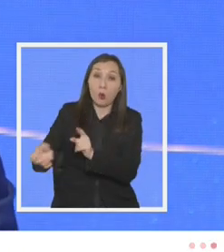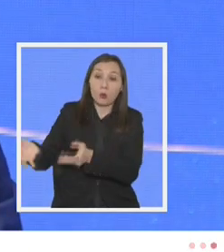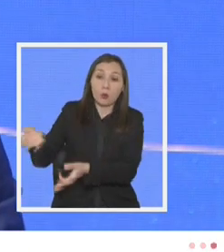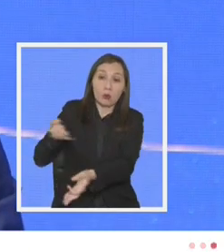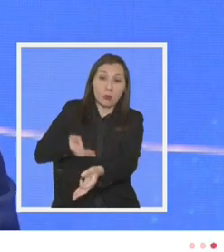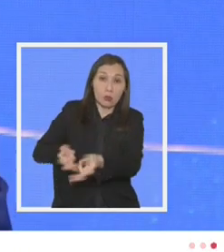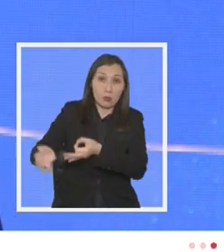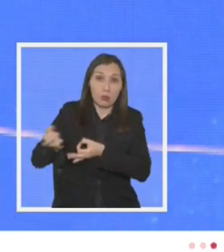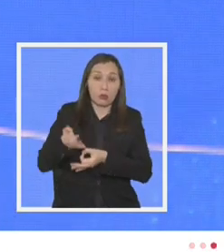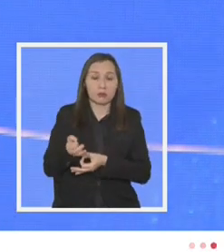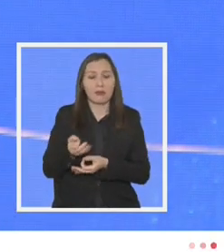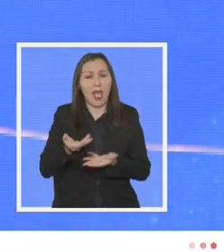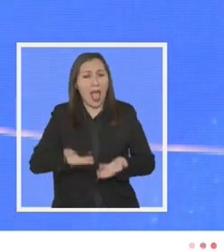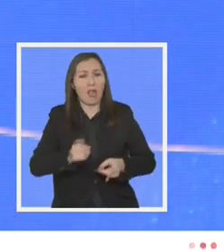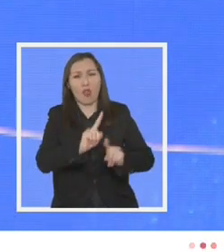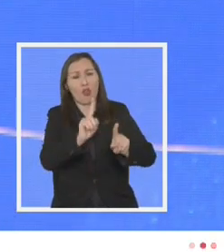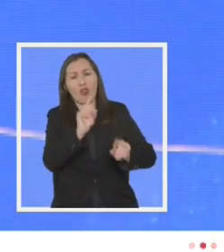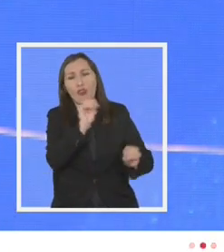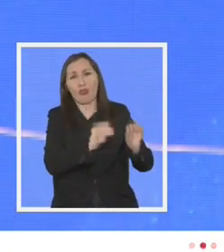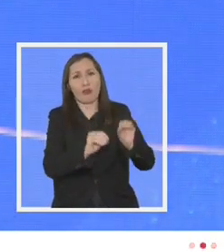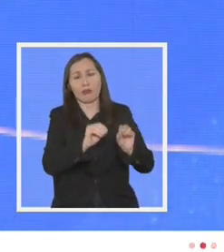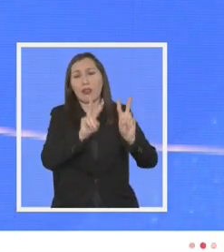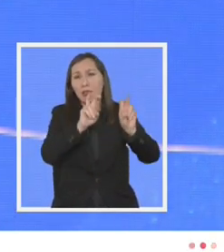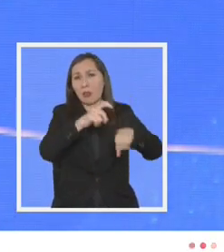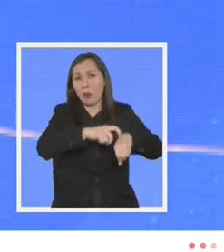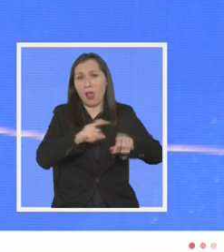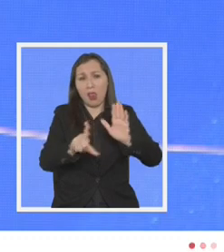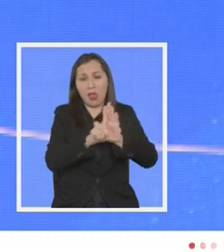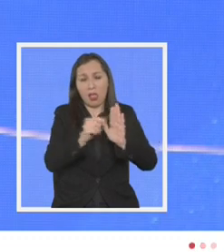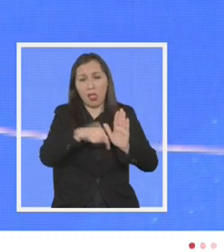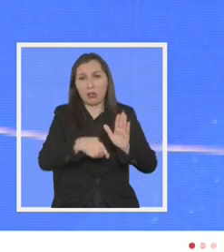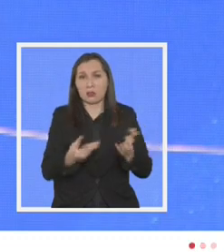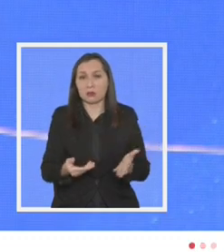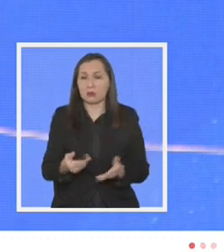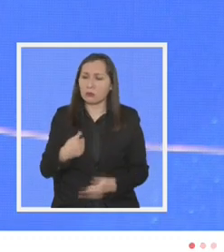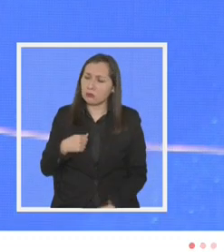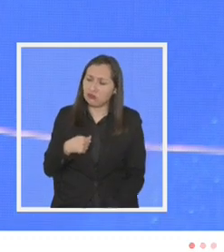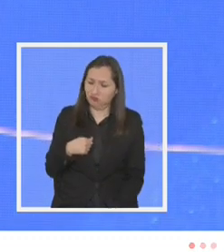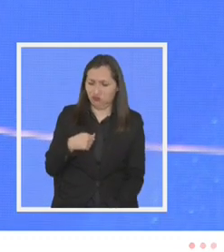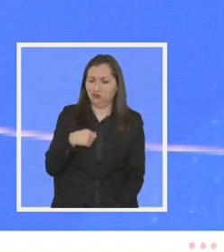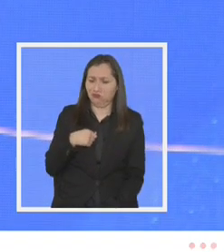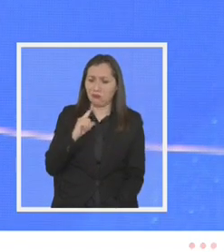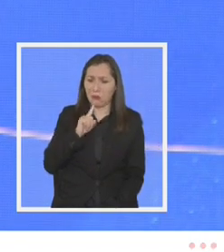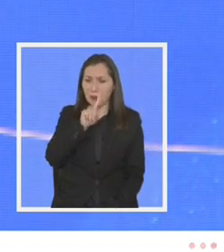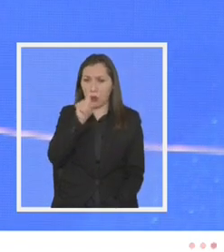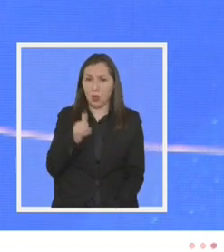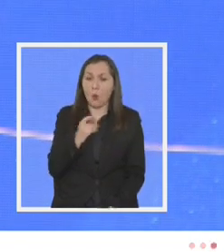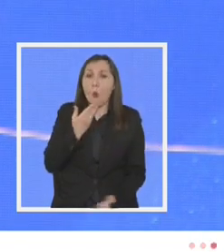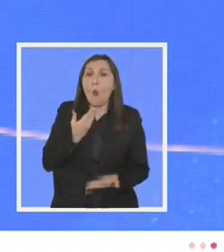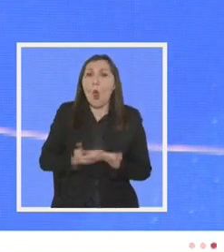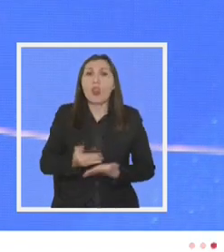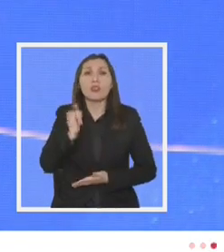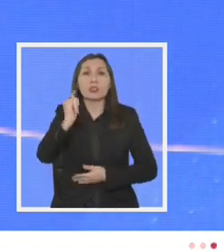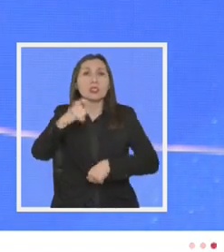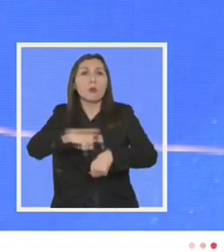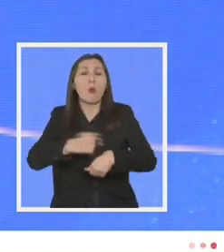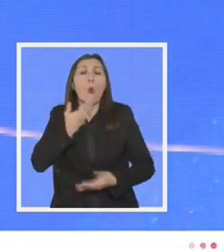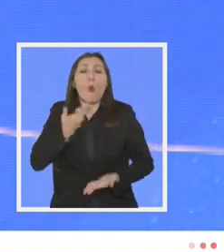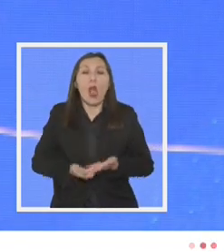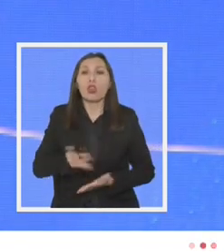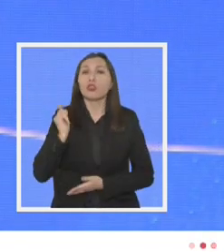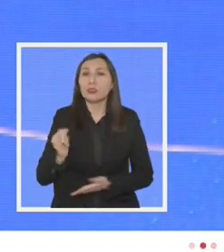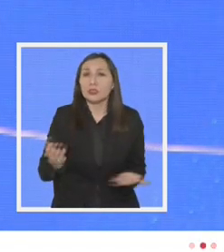dicen que no es el momento de legislar iniciativas como esta pero yo me pregunto me pregunto muy honestamente ¿cuándo si es el momento?